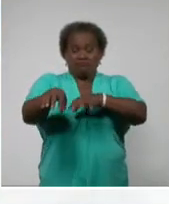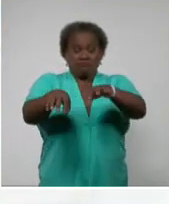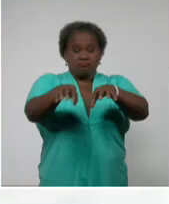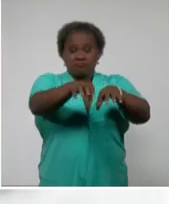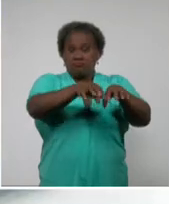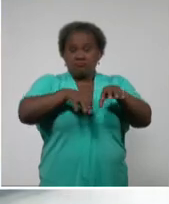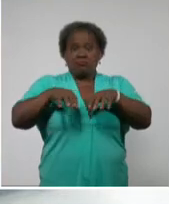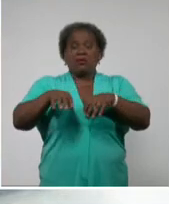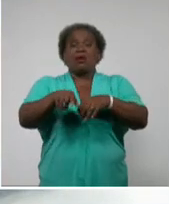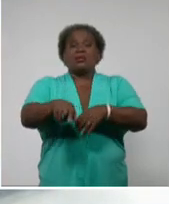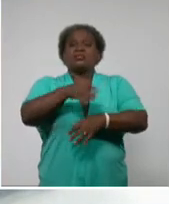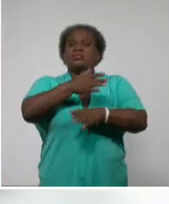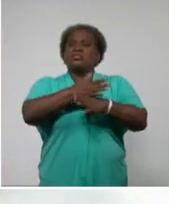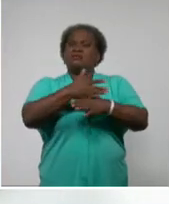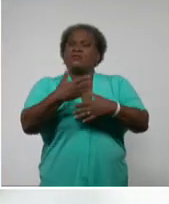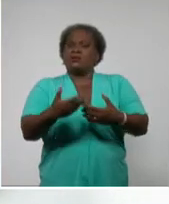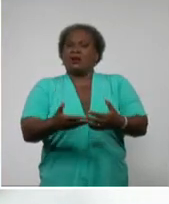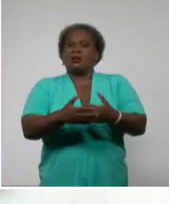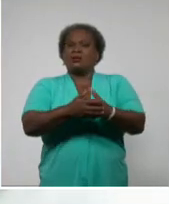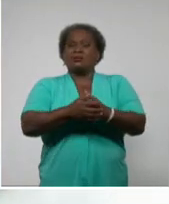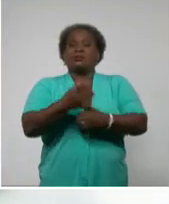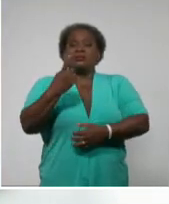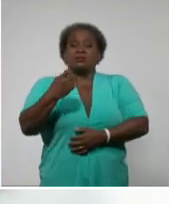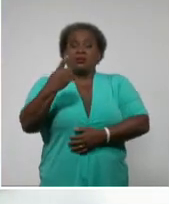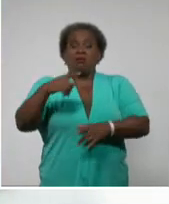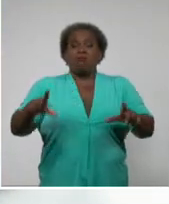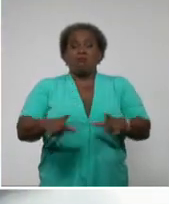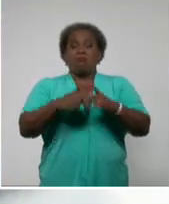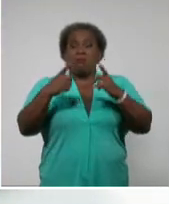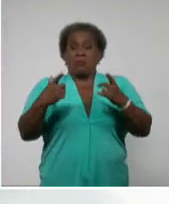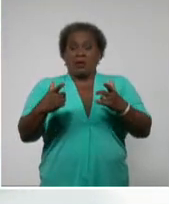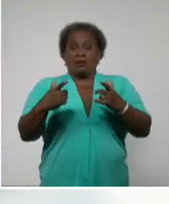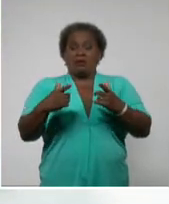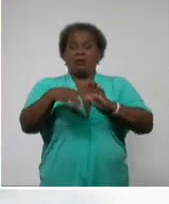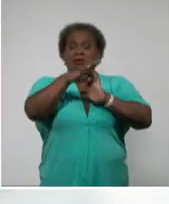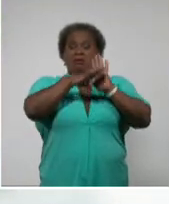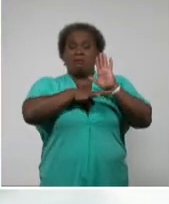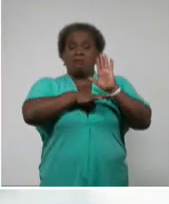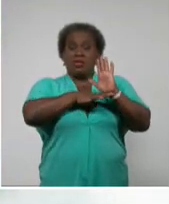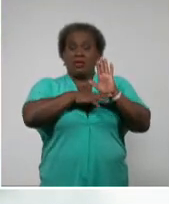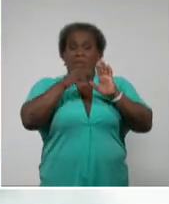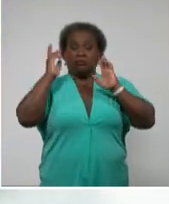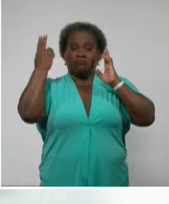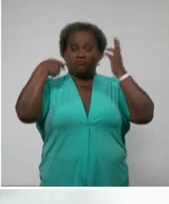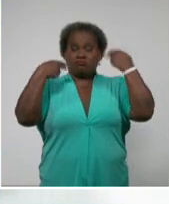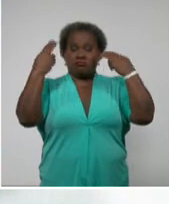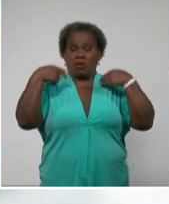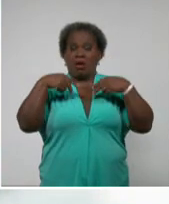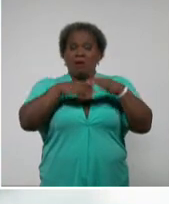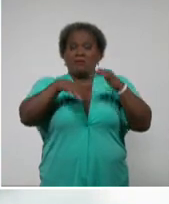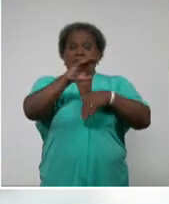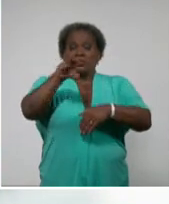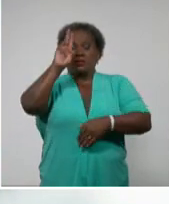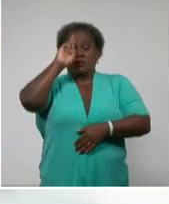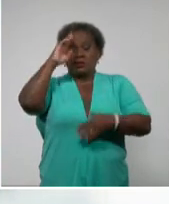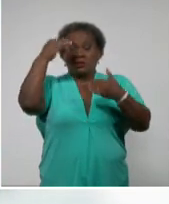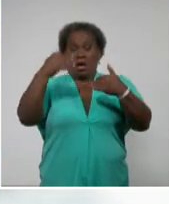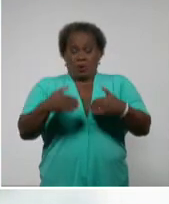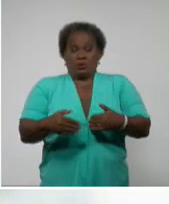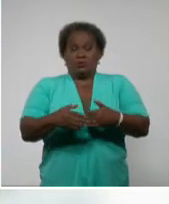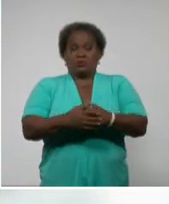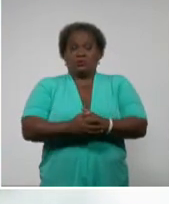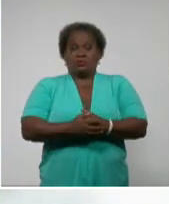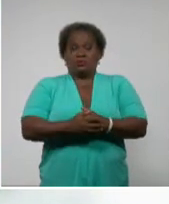territorio traduce en la necesidad de cumplir estrictamente las medidas orientadas. Los casos